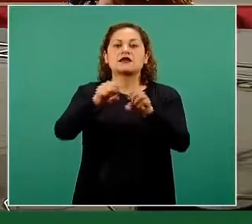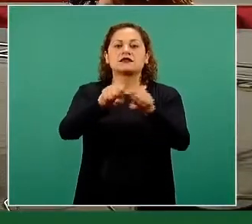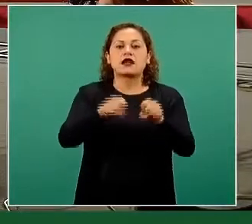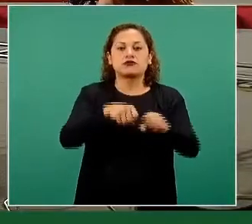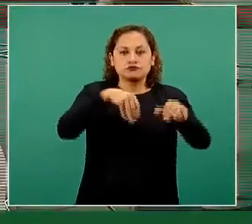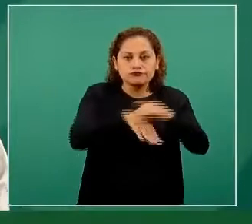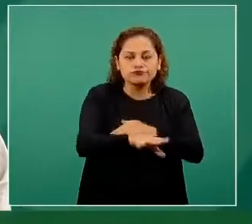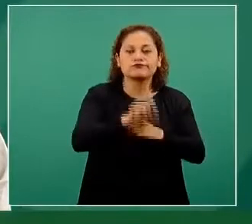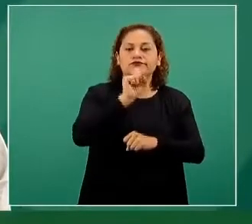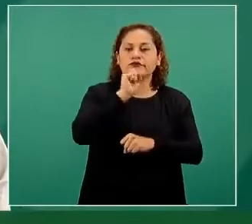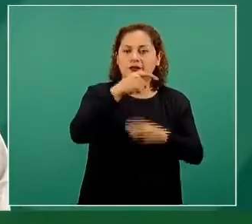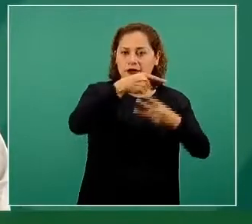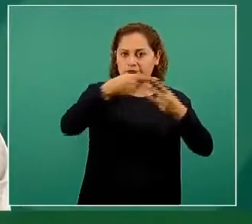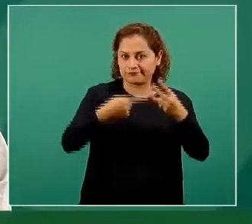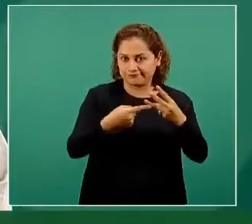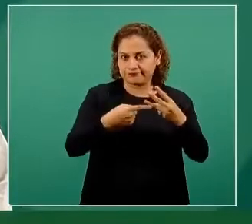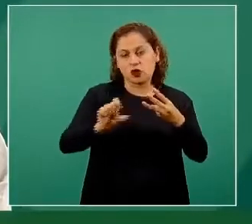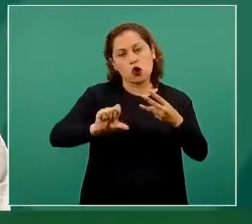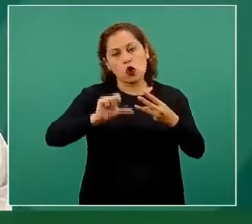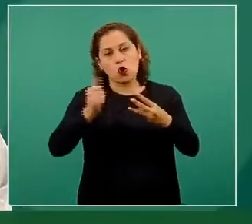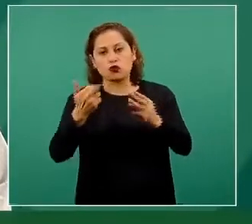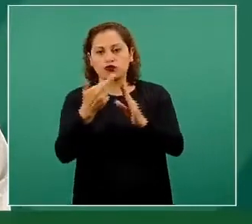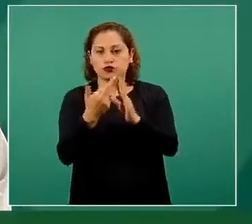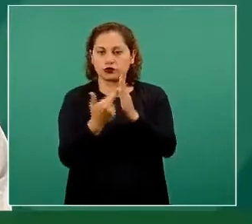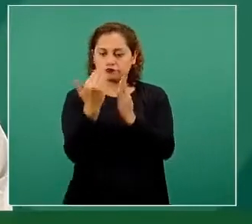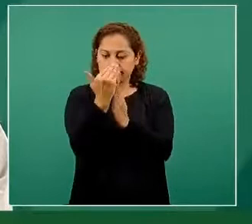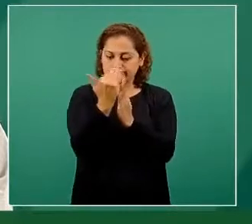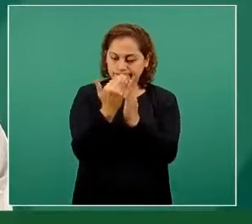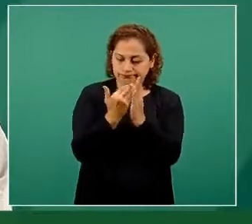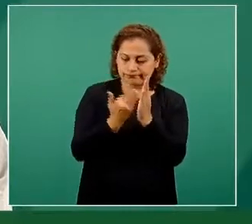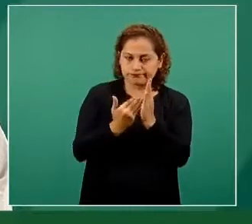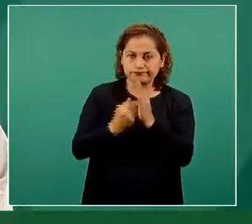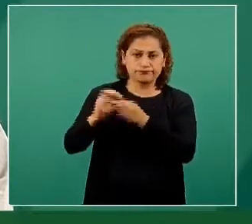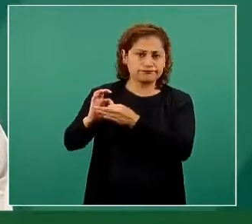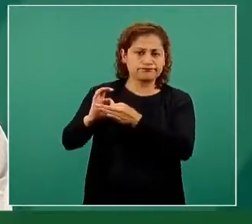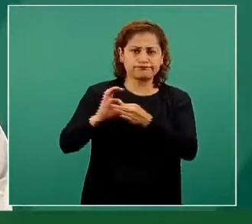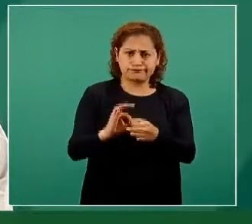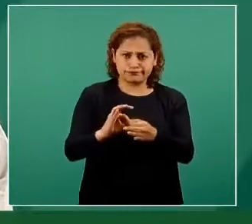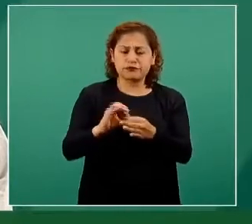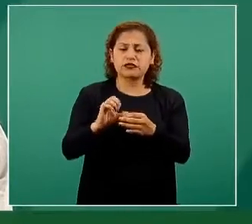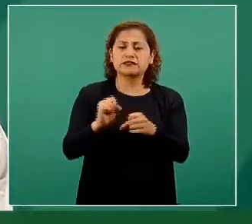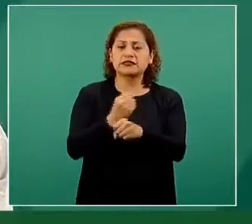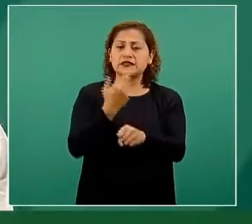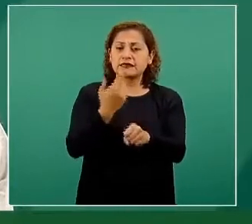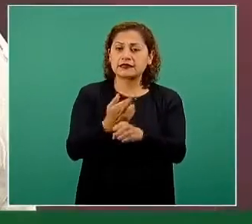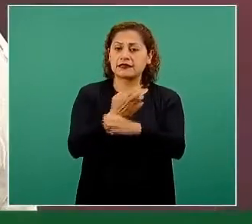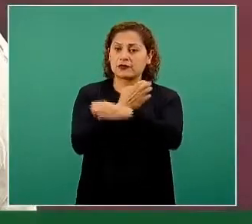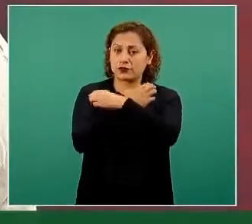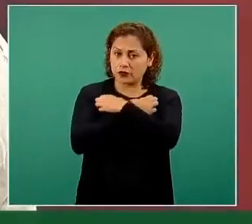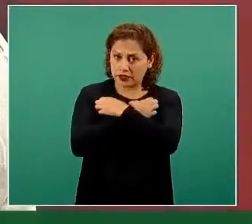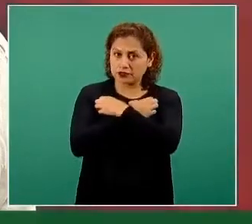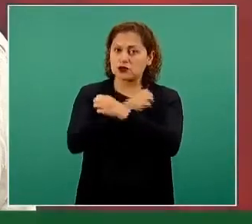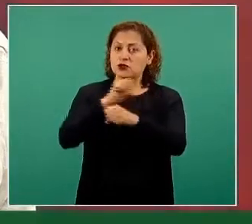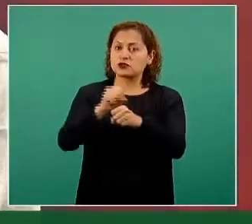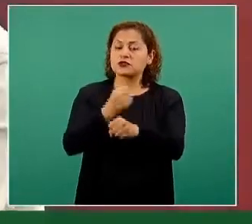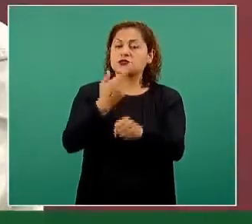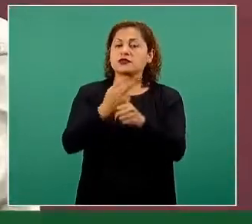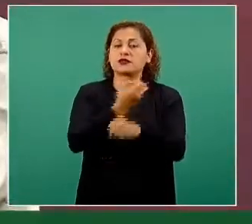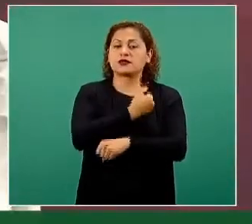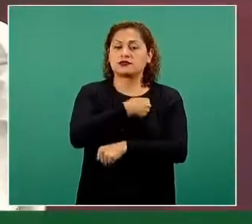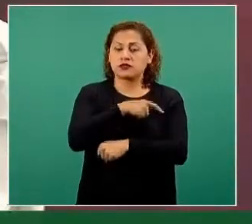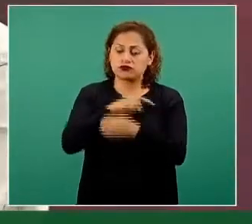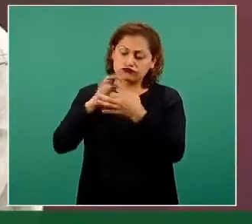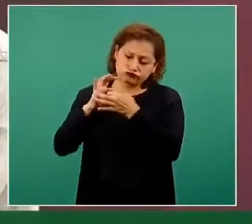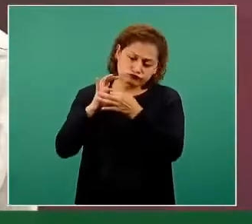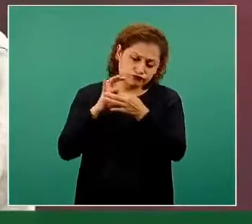son un conjunto de medidas que todas están articuladas. Las hemos venido trabajando con la Secretaría de Educación Pública desde el inicio y hay otras